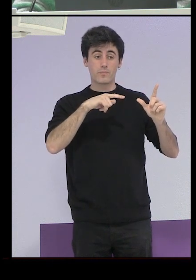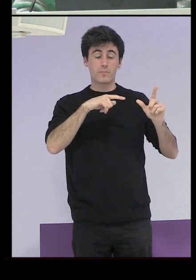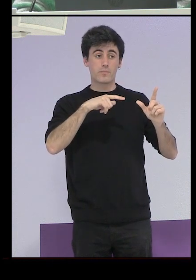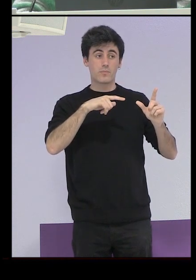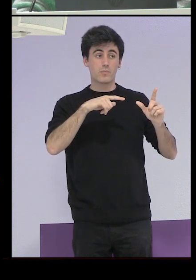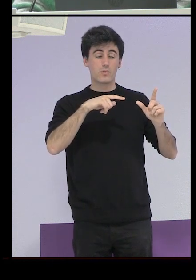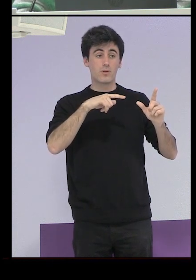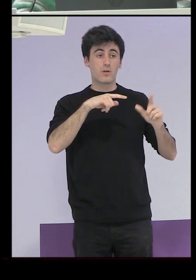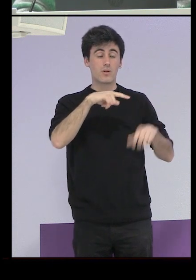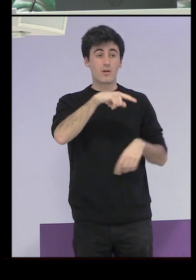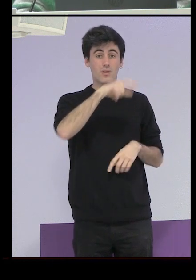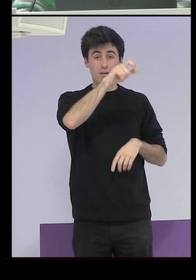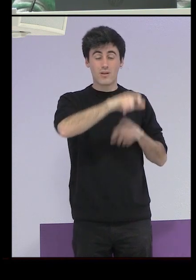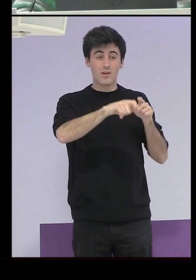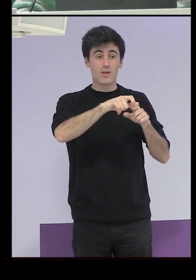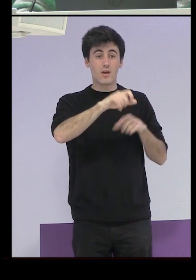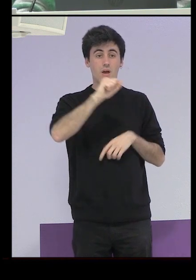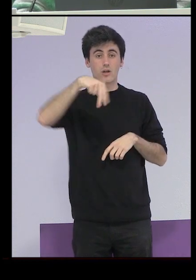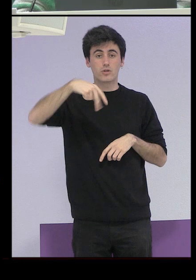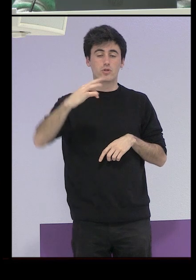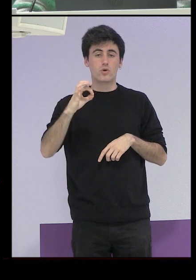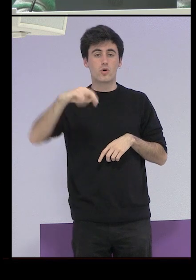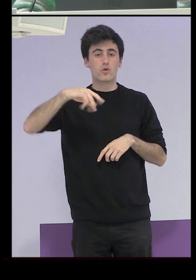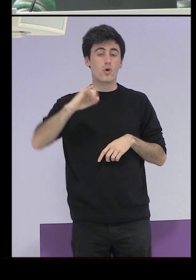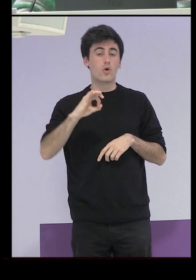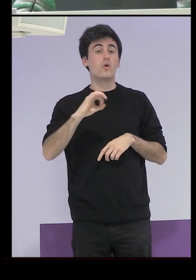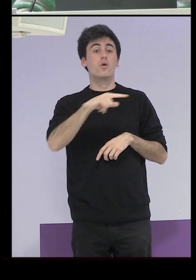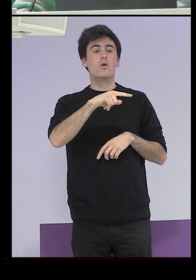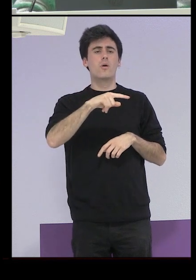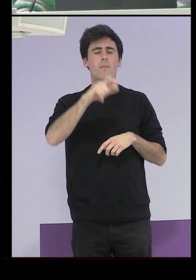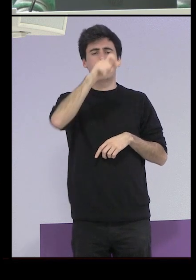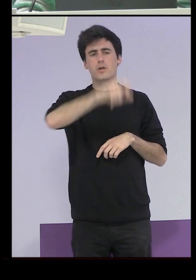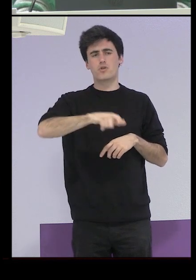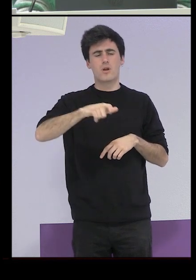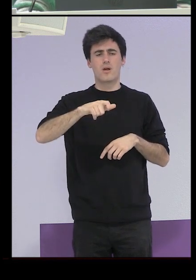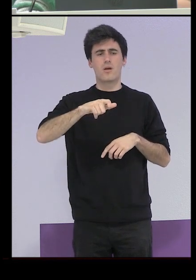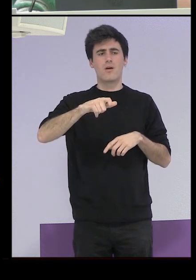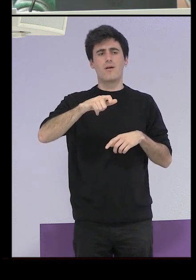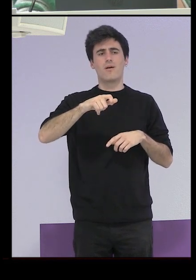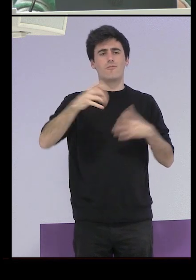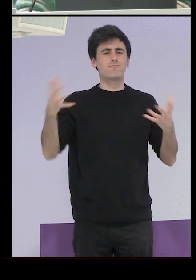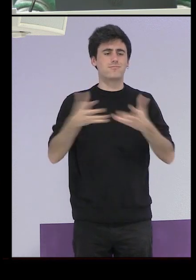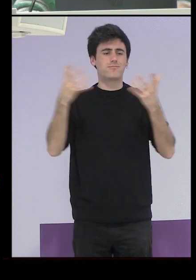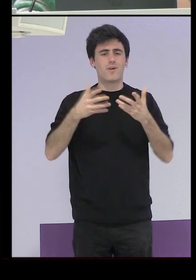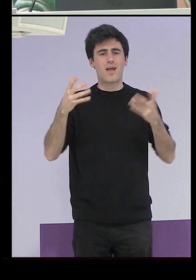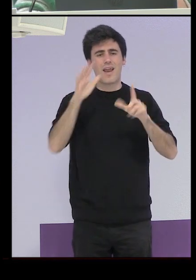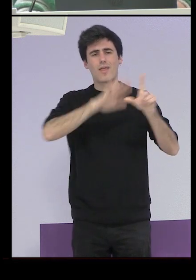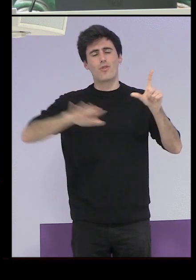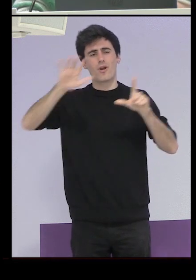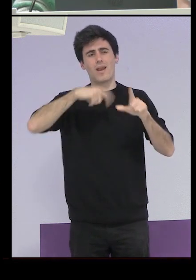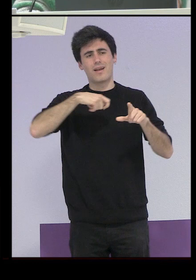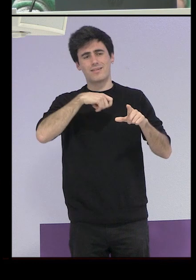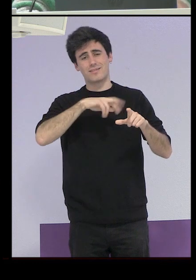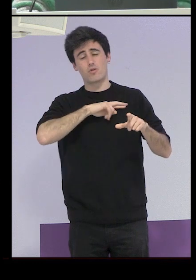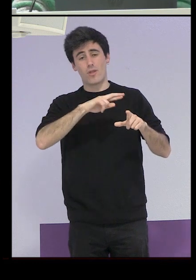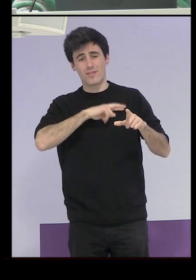este hombre, Antonio Vallejo Nájera, la psiquiatra del régimen, uno de los principales impulsores del nacionalcatolicismo, de la idea de la mujer, de la construcción de